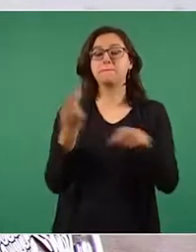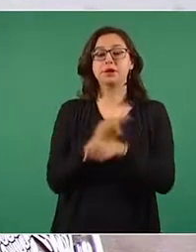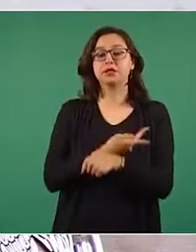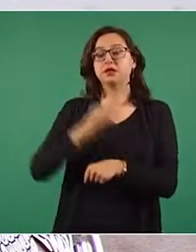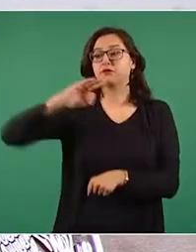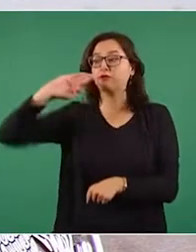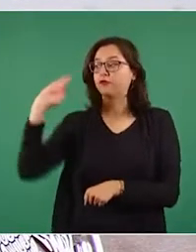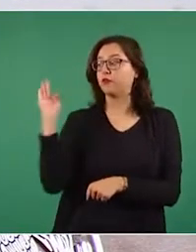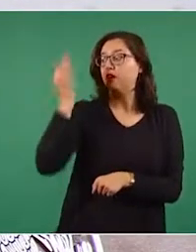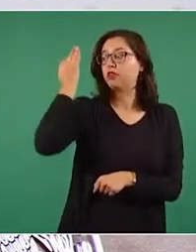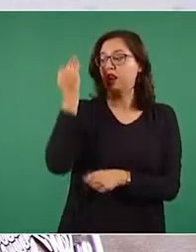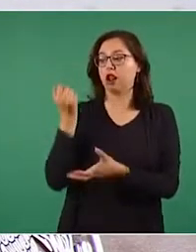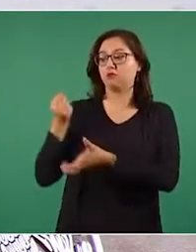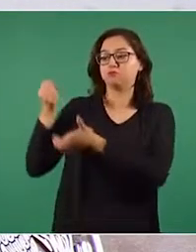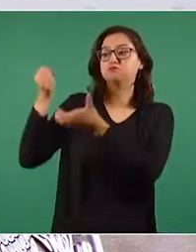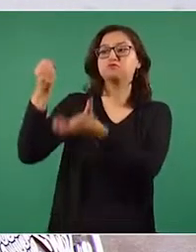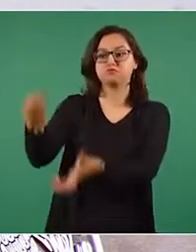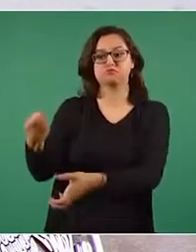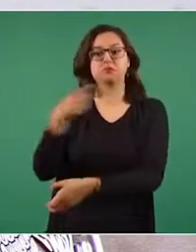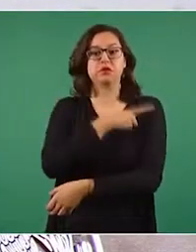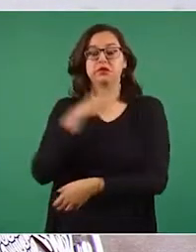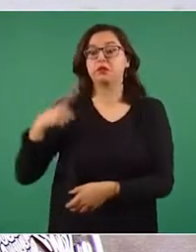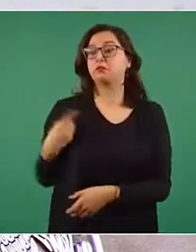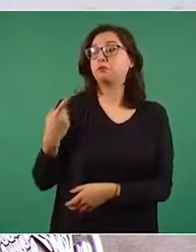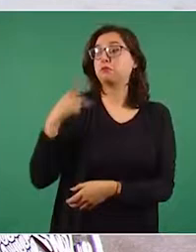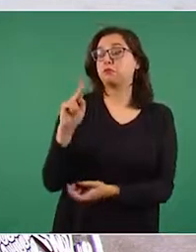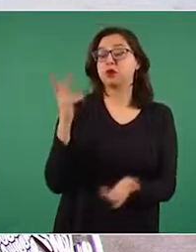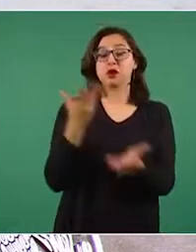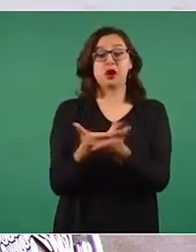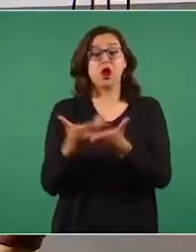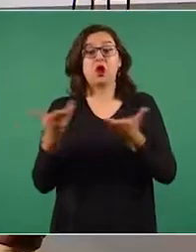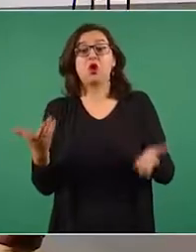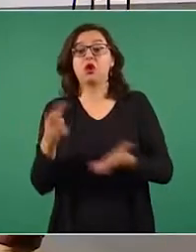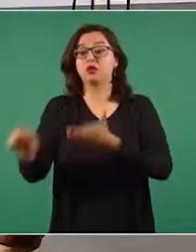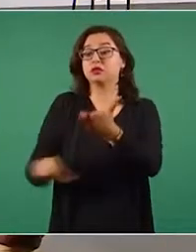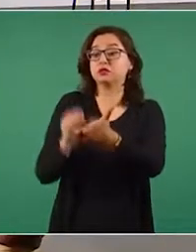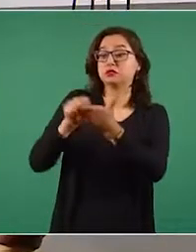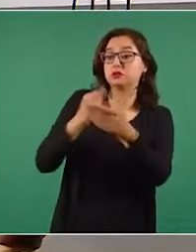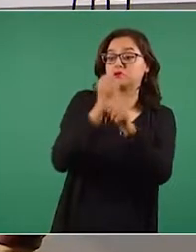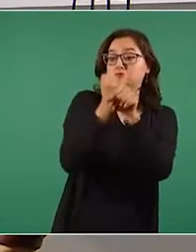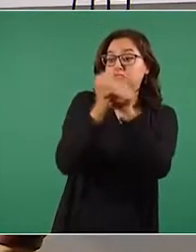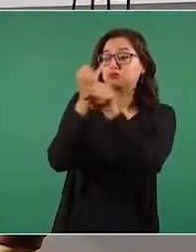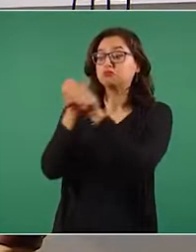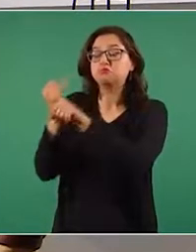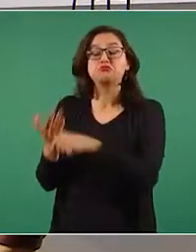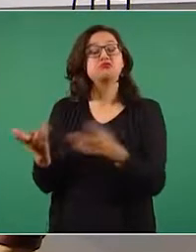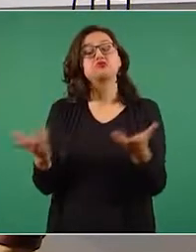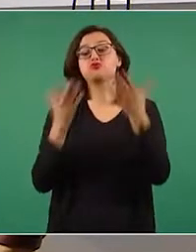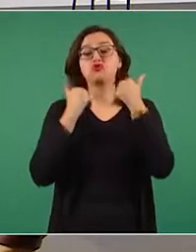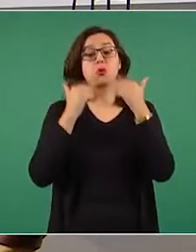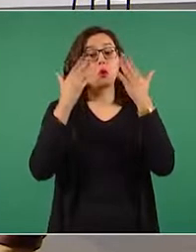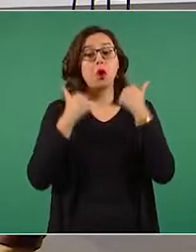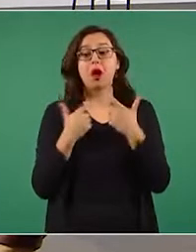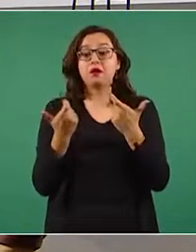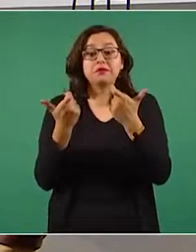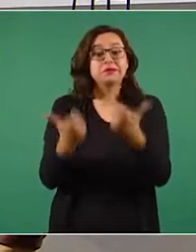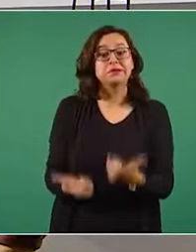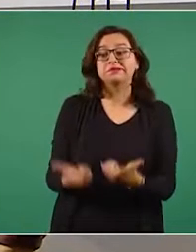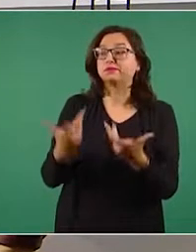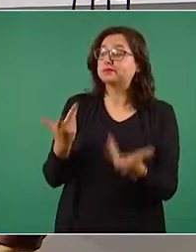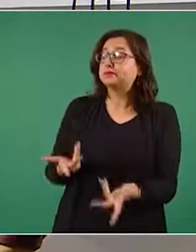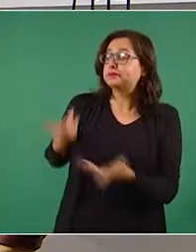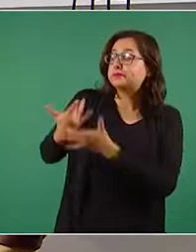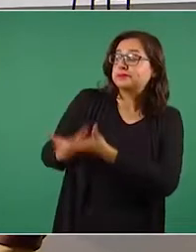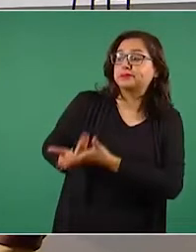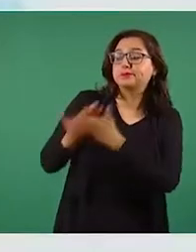federal. Pero dice, actualmente la mayoría de los centros de investigación acarrean retrasos presupuestales que